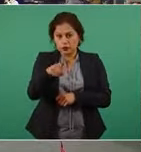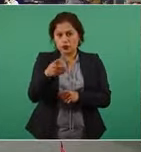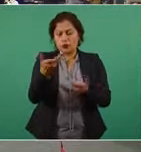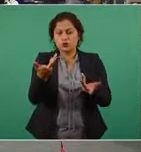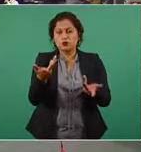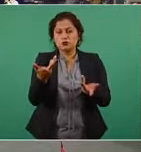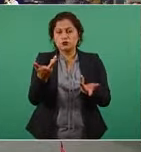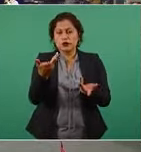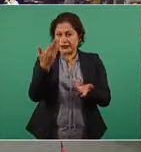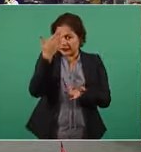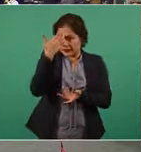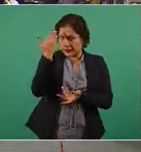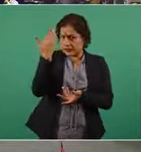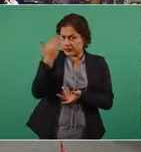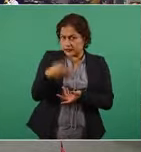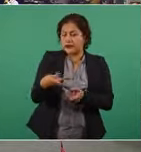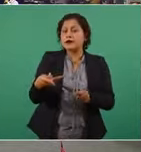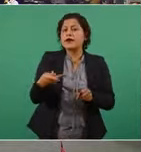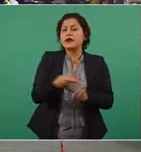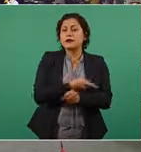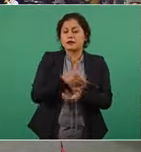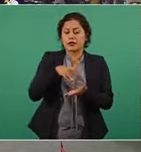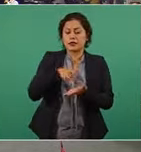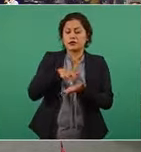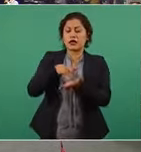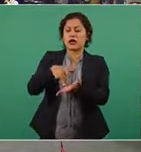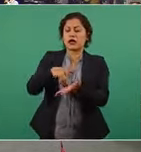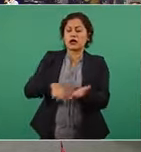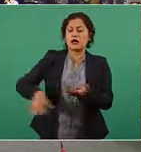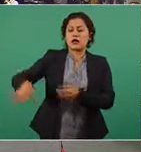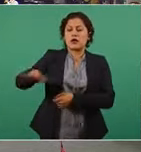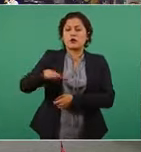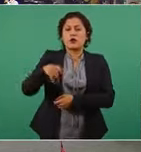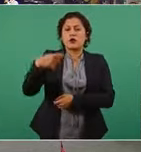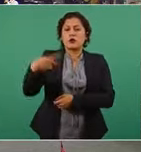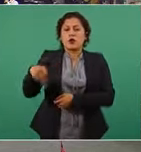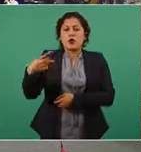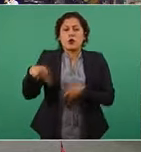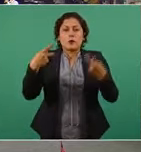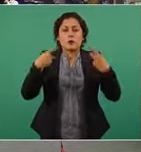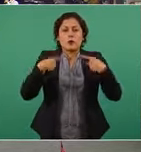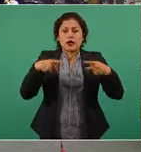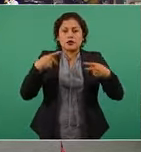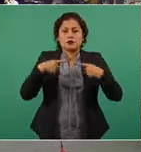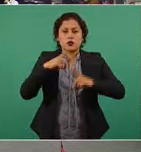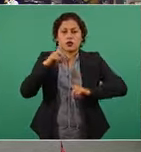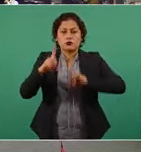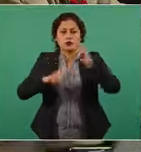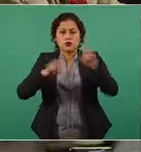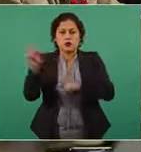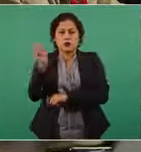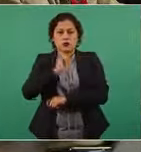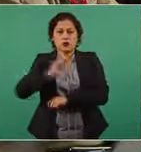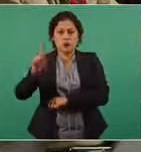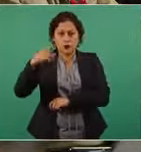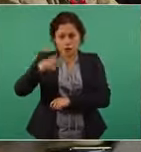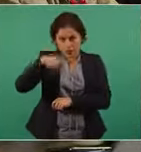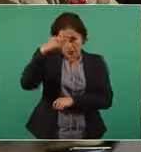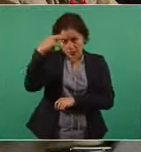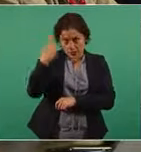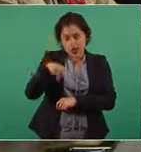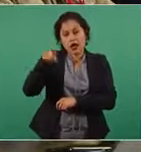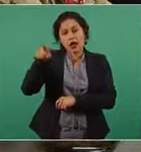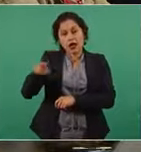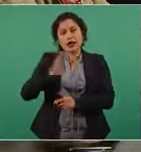apoyo que han recibido o que tienen que recibir los atletas mexicanos que van a participar próximamente en los Juegos